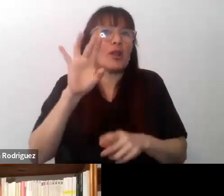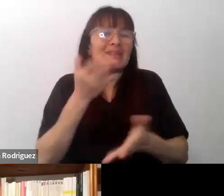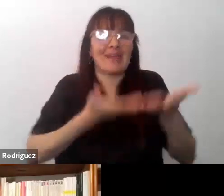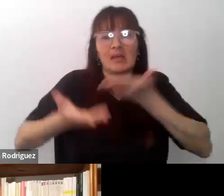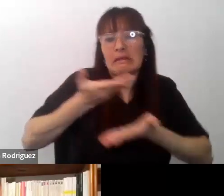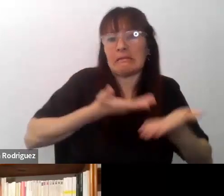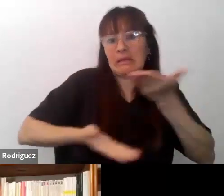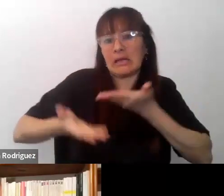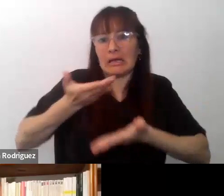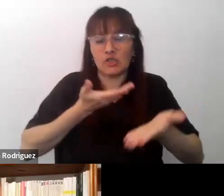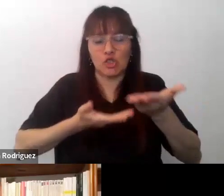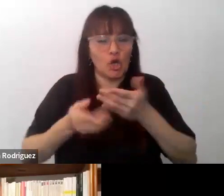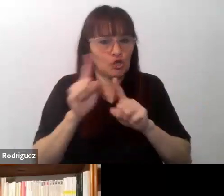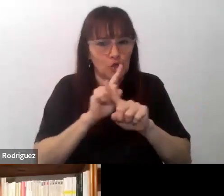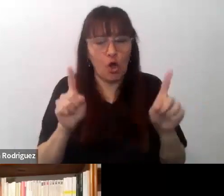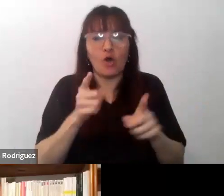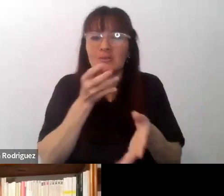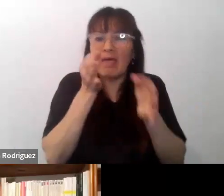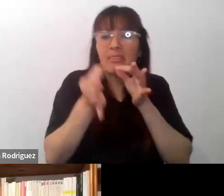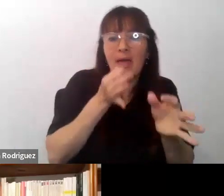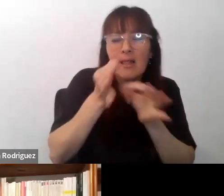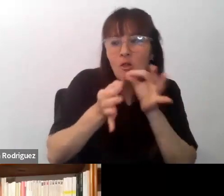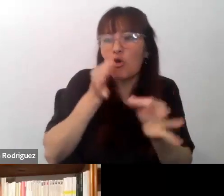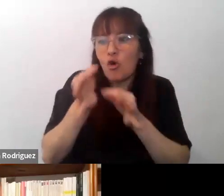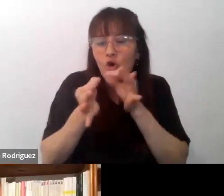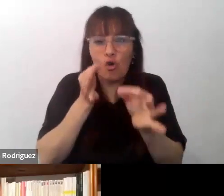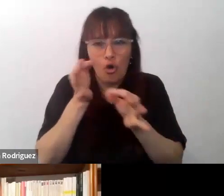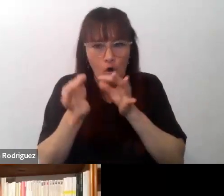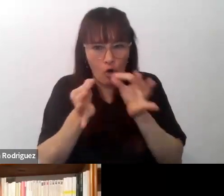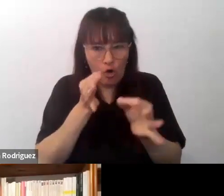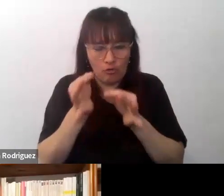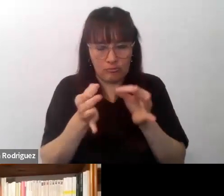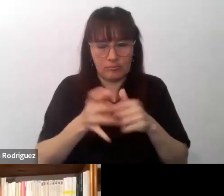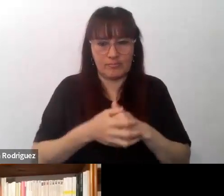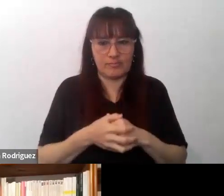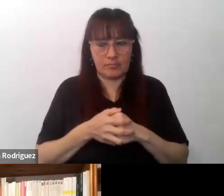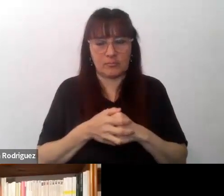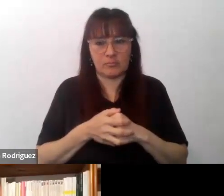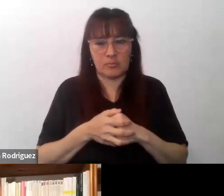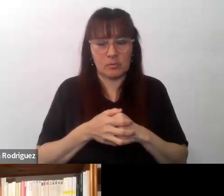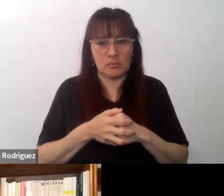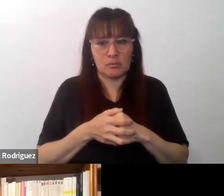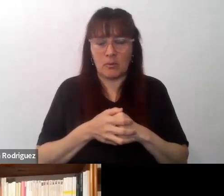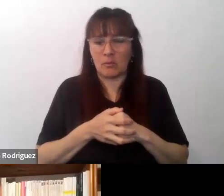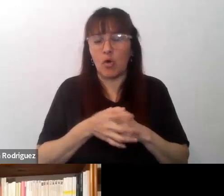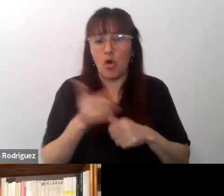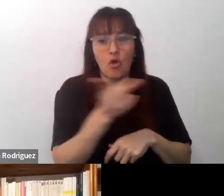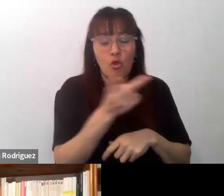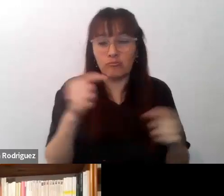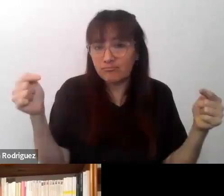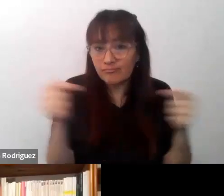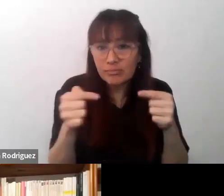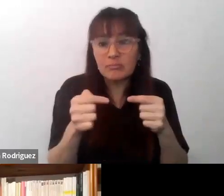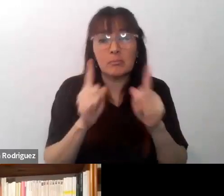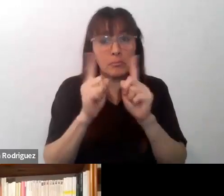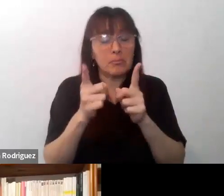sino de una dialéctica en dos movimientos que son diametralmente opuestos, pero que son